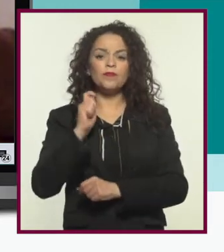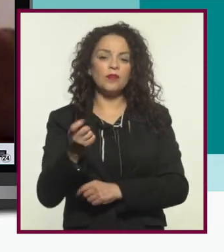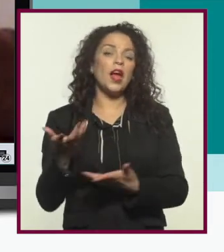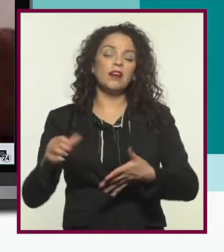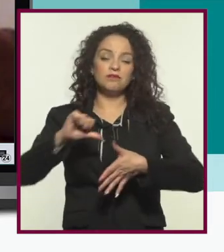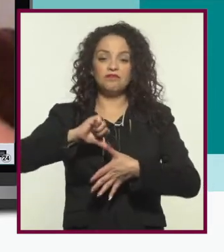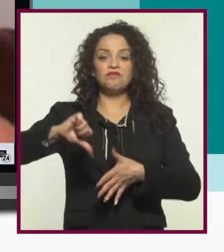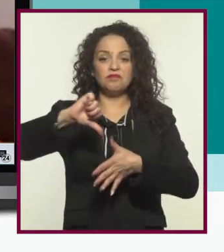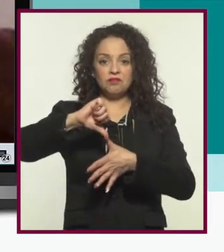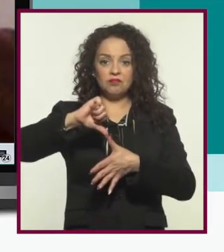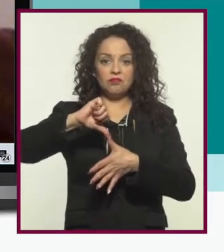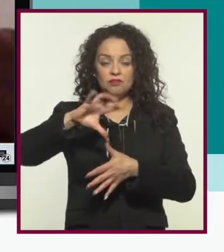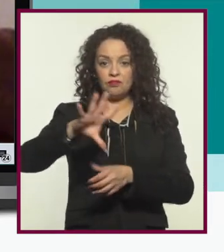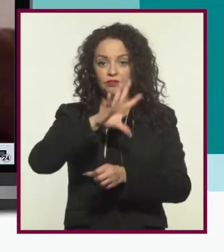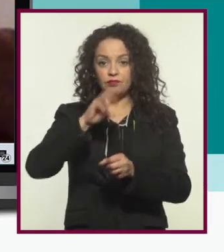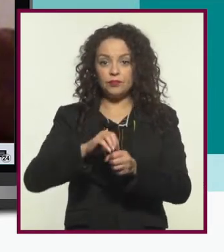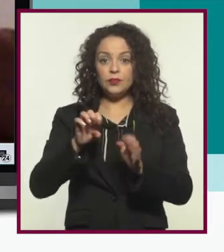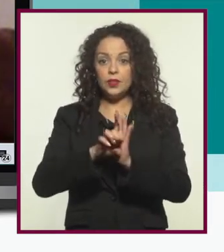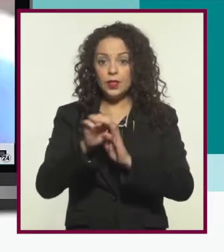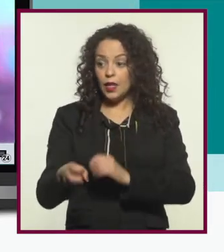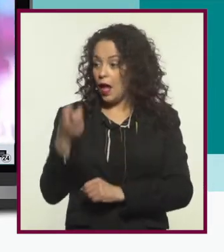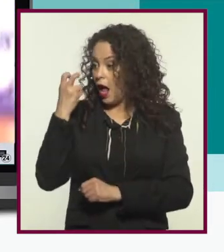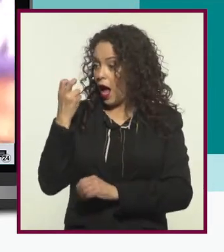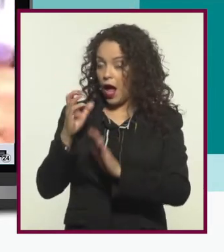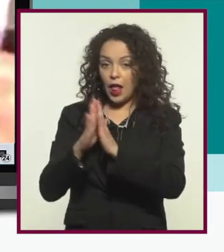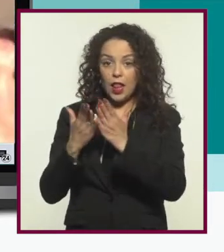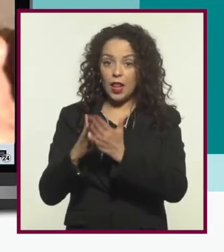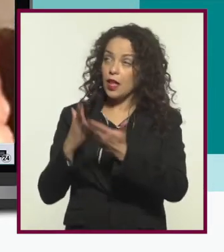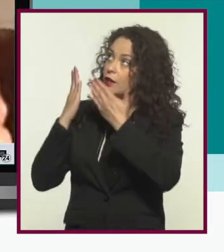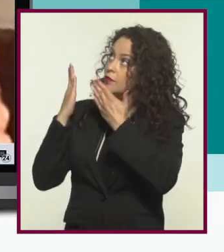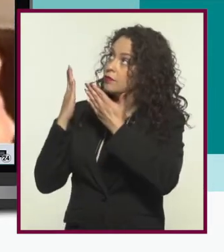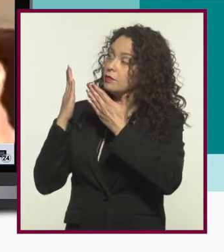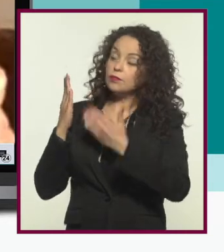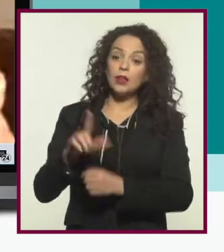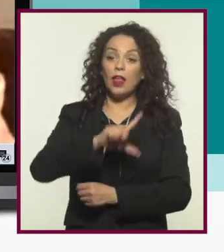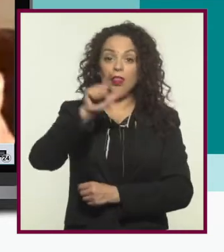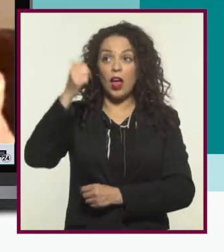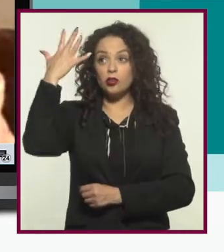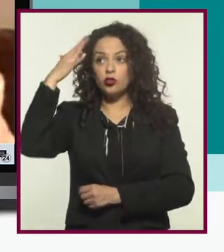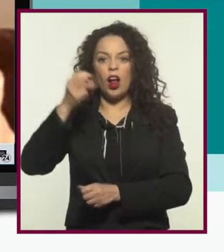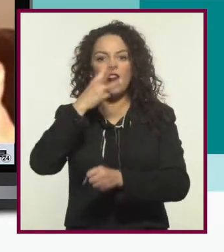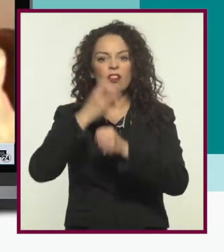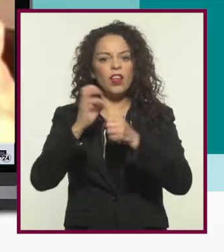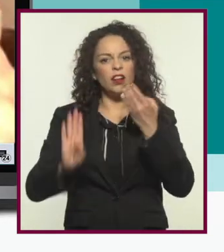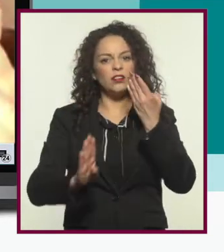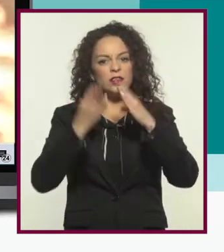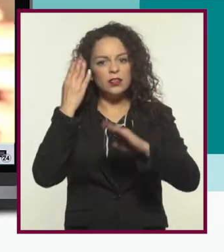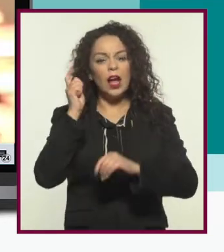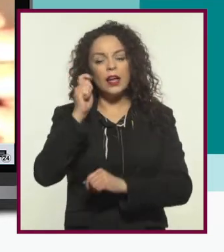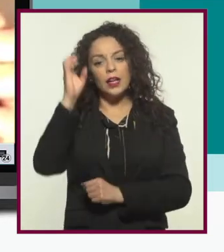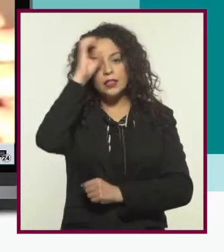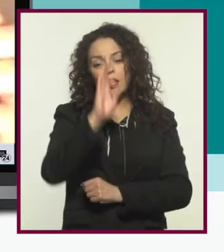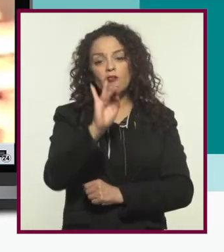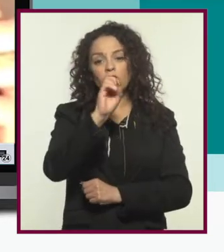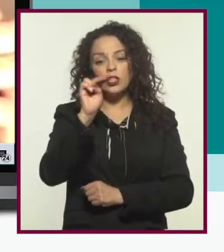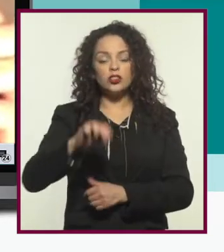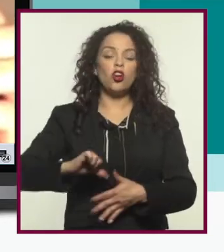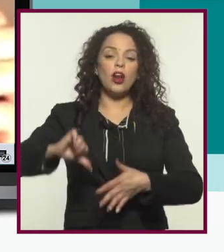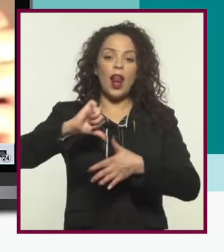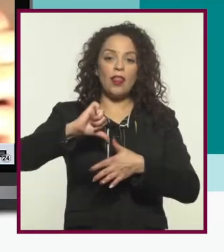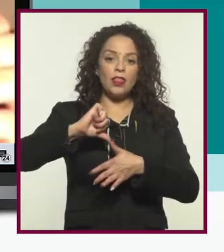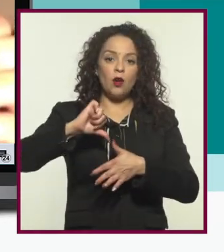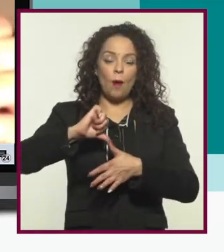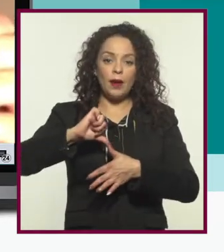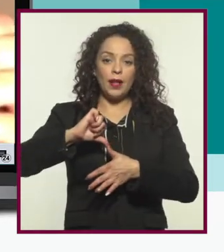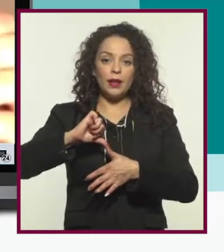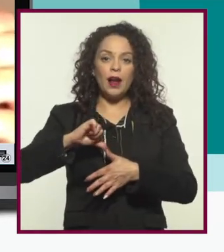Creo que es algo de toda Latinoamérica. Y, por ejemplo, este libro, El tercer mundo después del sol, que es una antología de ciencia ficción